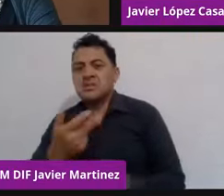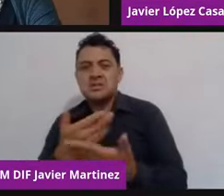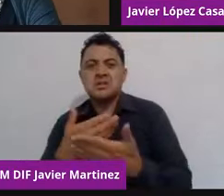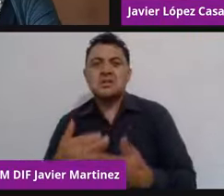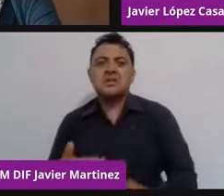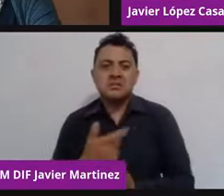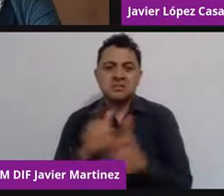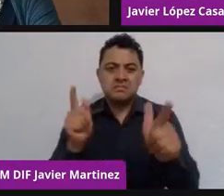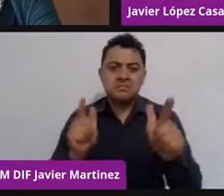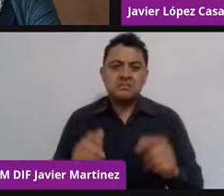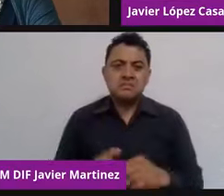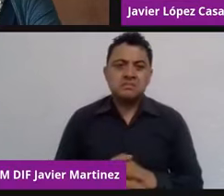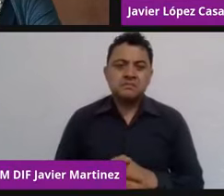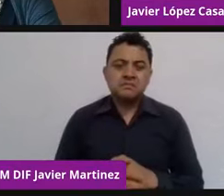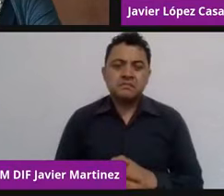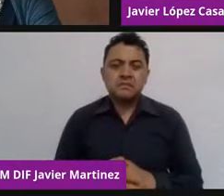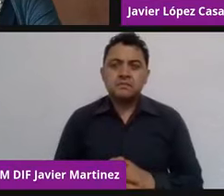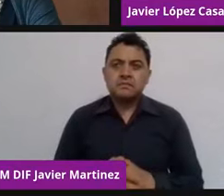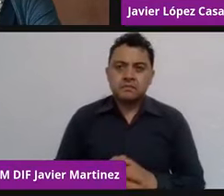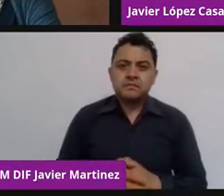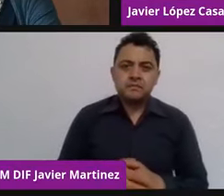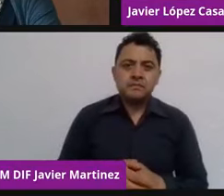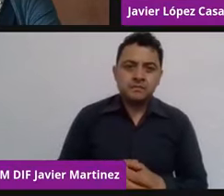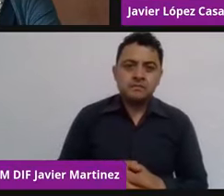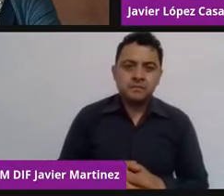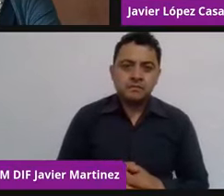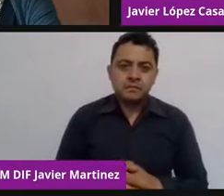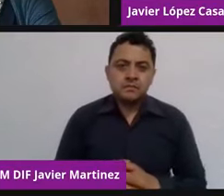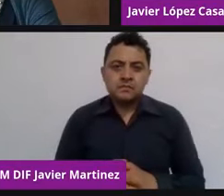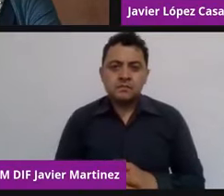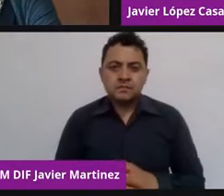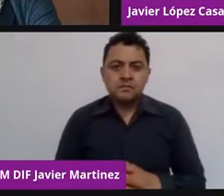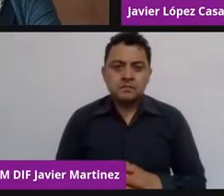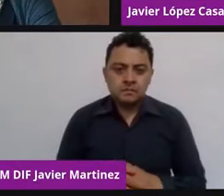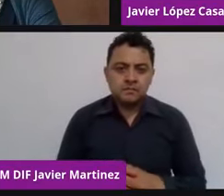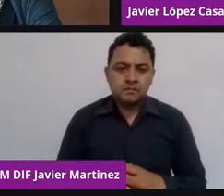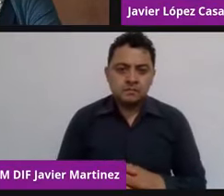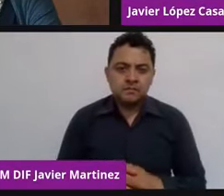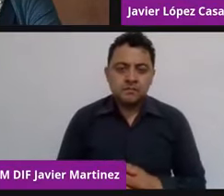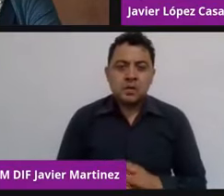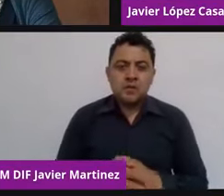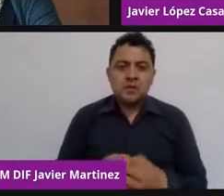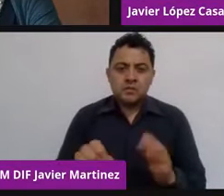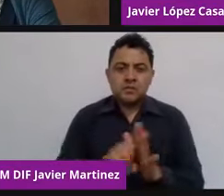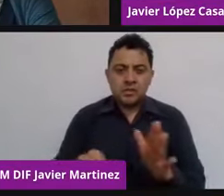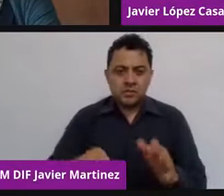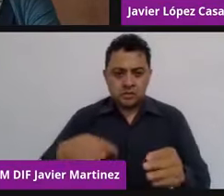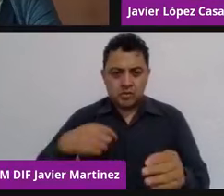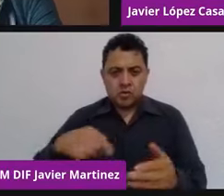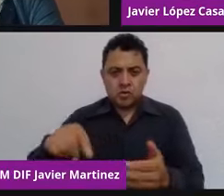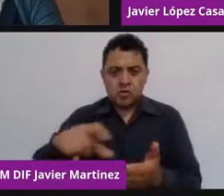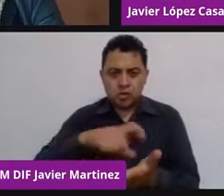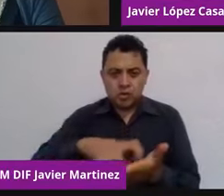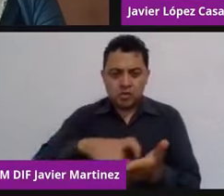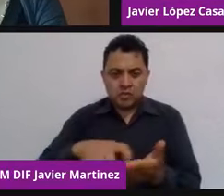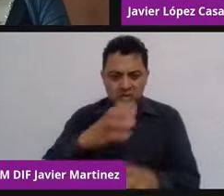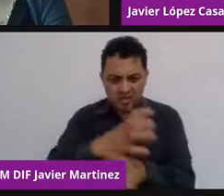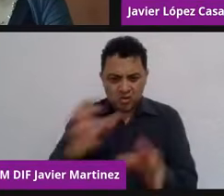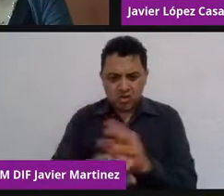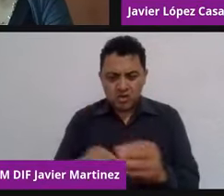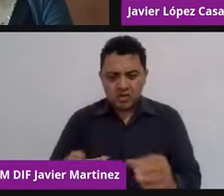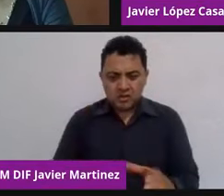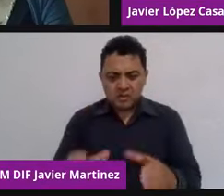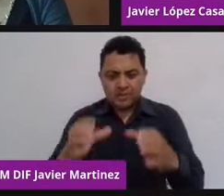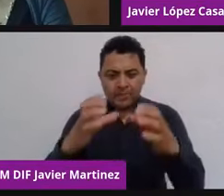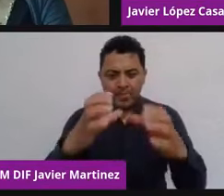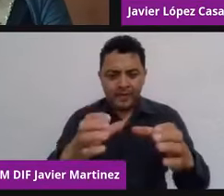me estoy sintiendo identificado no solamente en el producto, sino también ahora me siento identificado